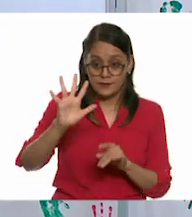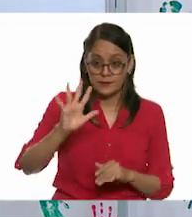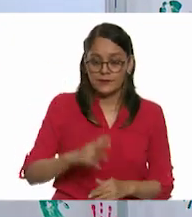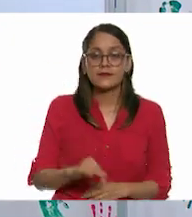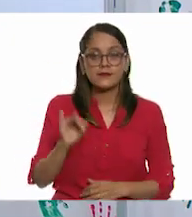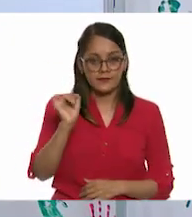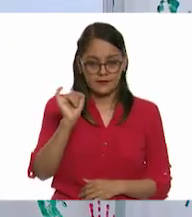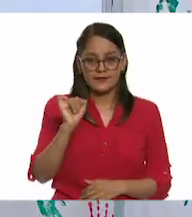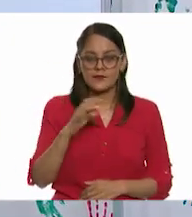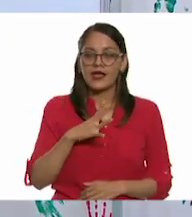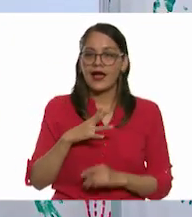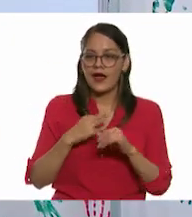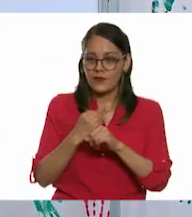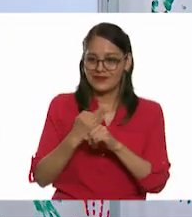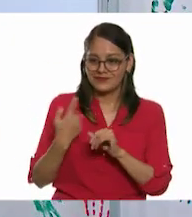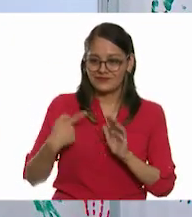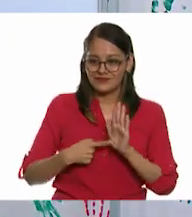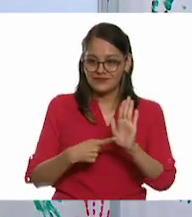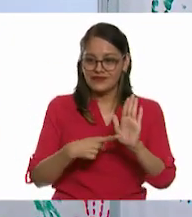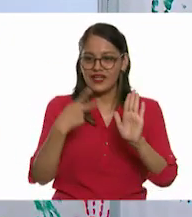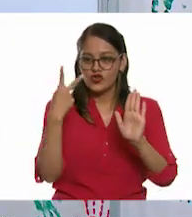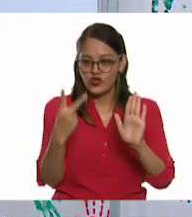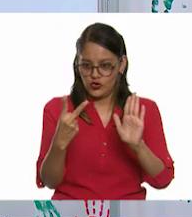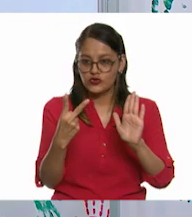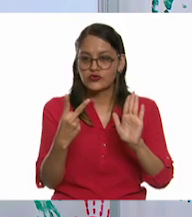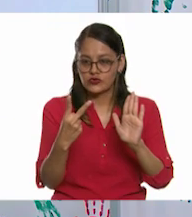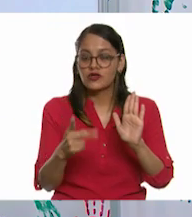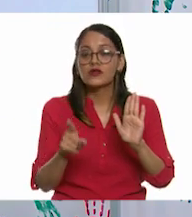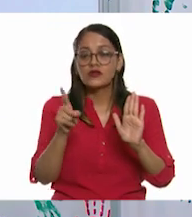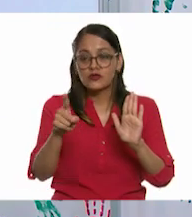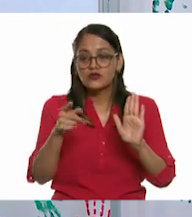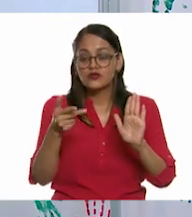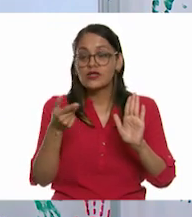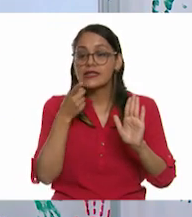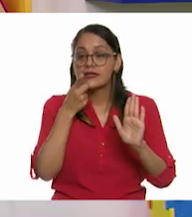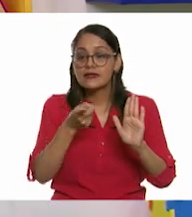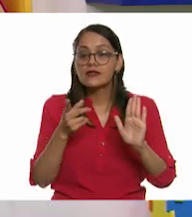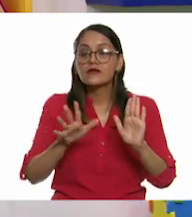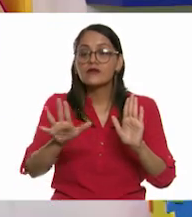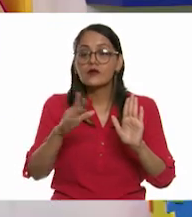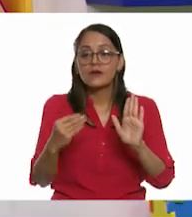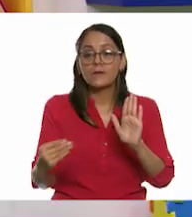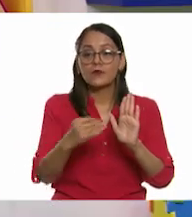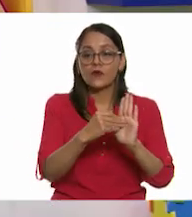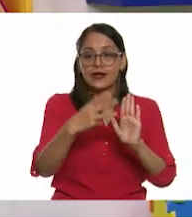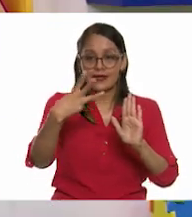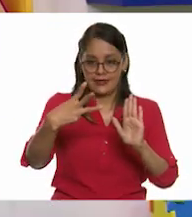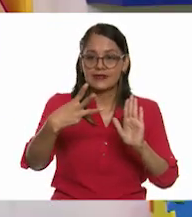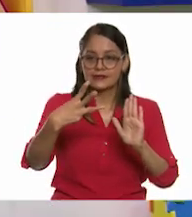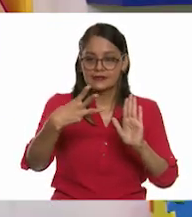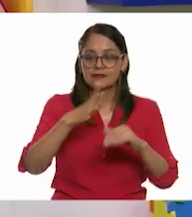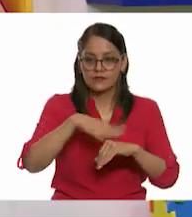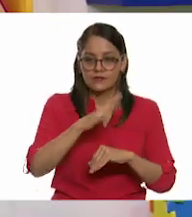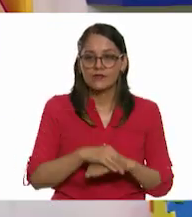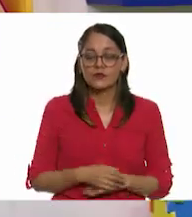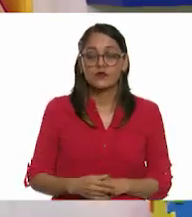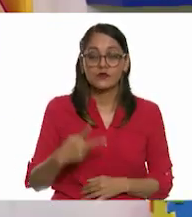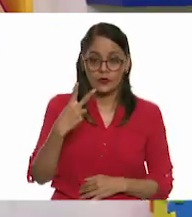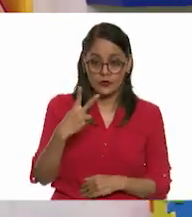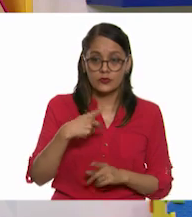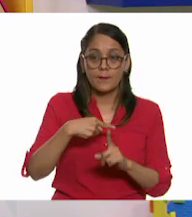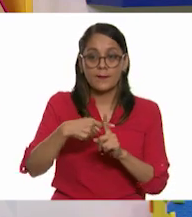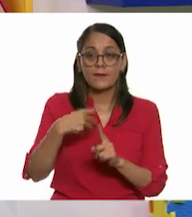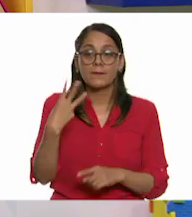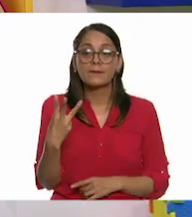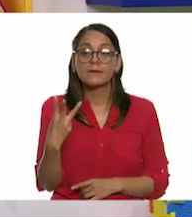Esta figura contiene dos segmentos y nos está pidiendo la indicación de nuestro sobre que agreguemos tres segmentos más. Entonces, dos más